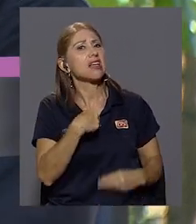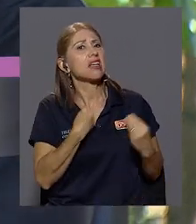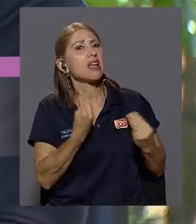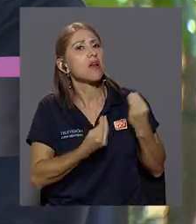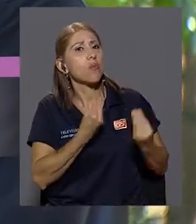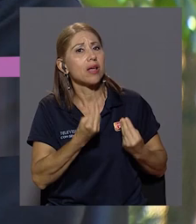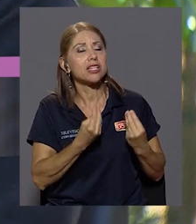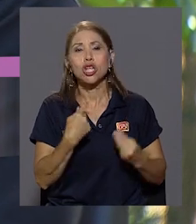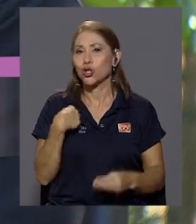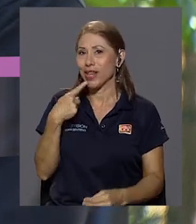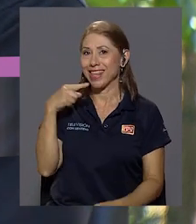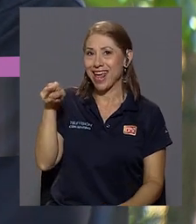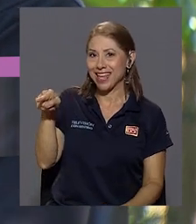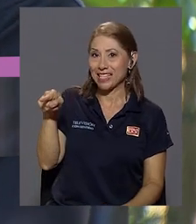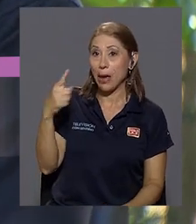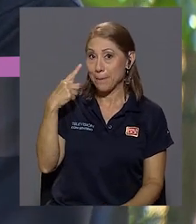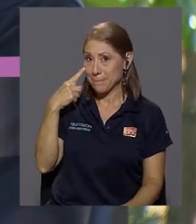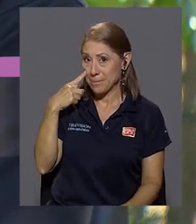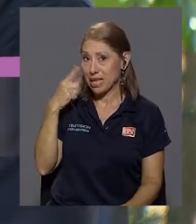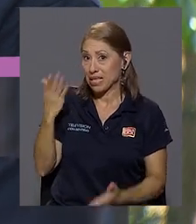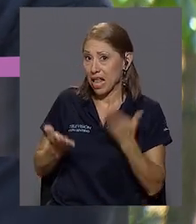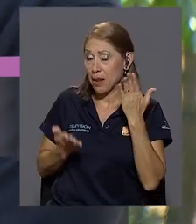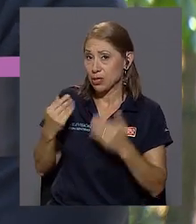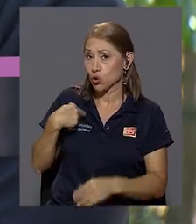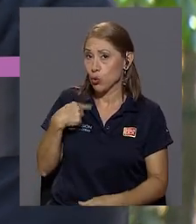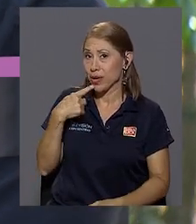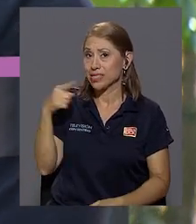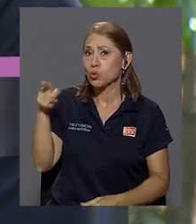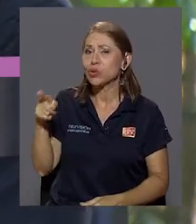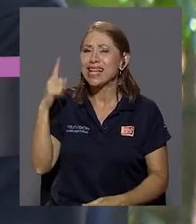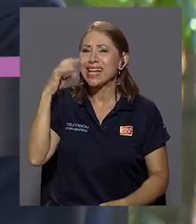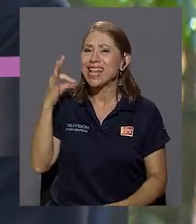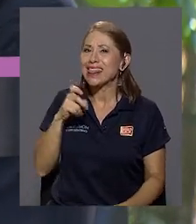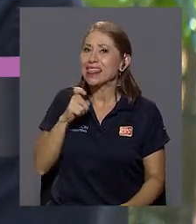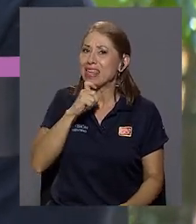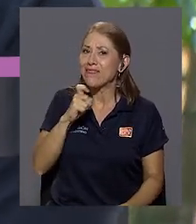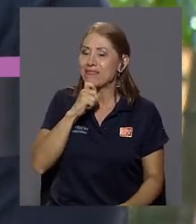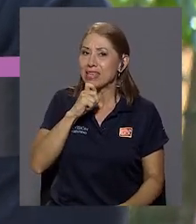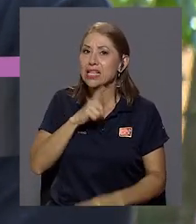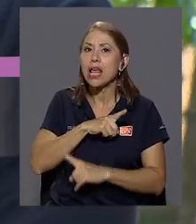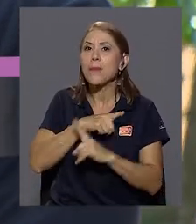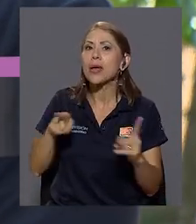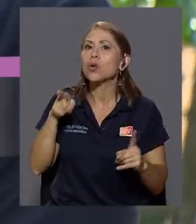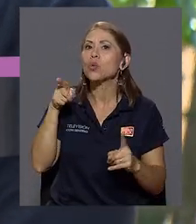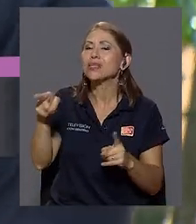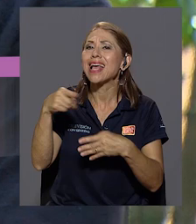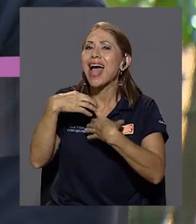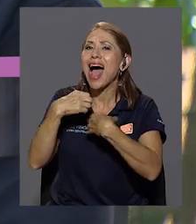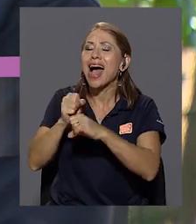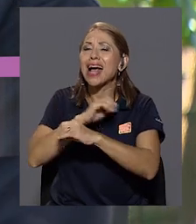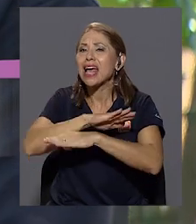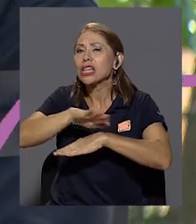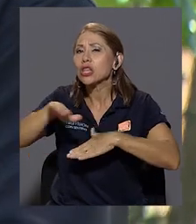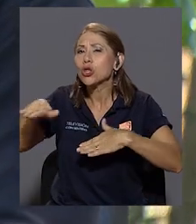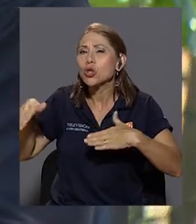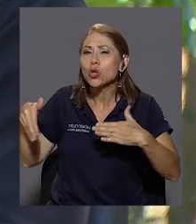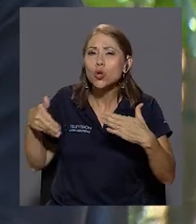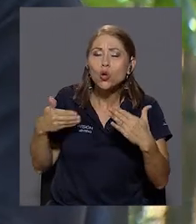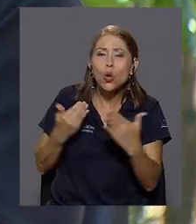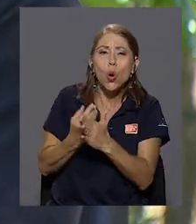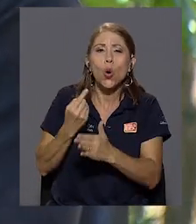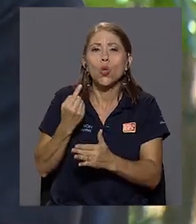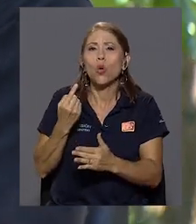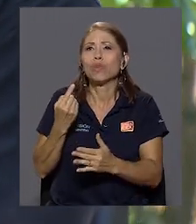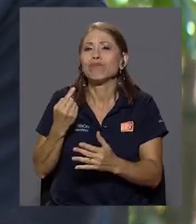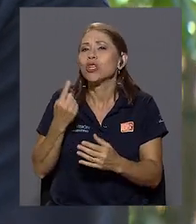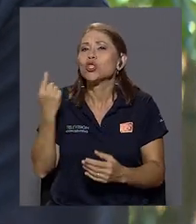hacer? Yo le decía, vea, va a sonar un poco difícil lo que te voy a decir, pero haga todo y solo lo que